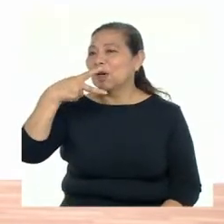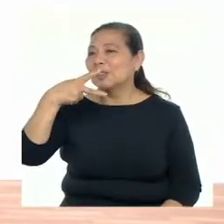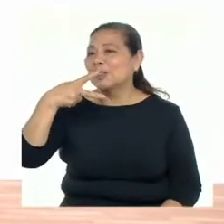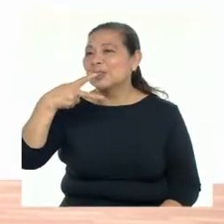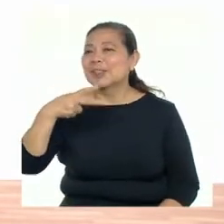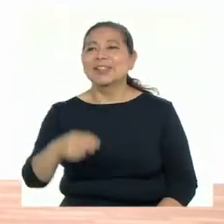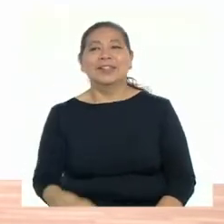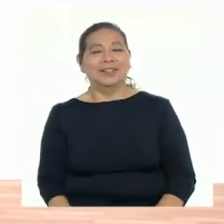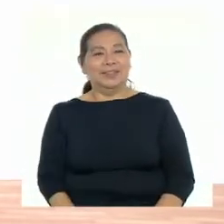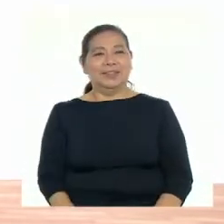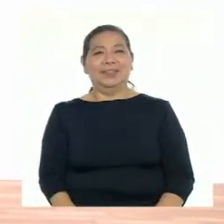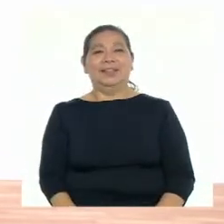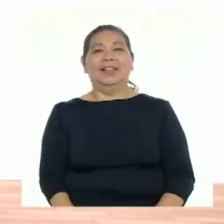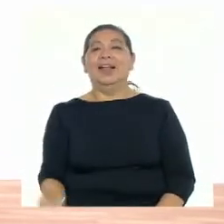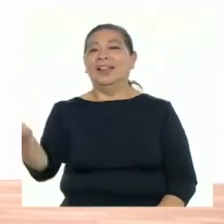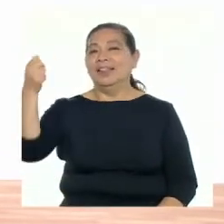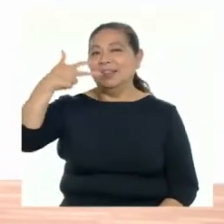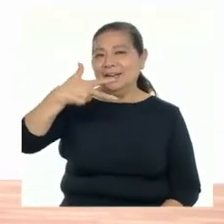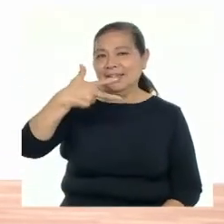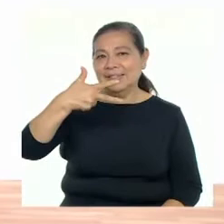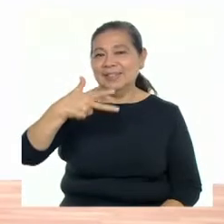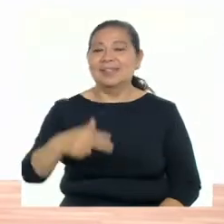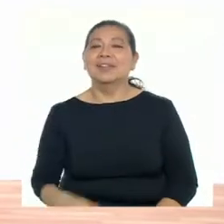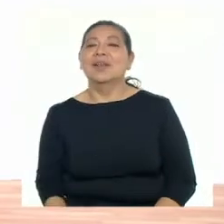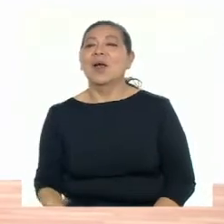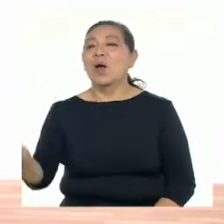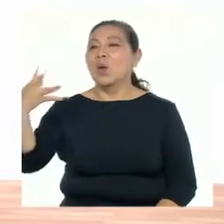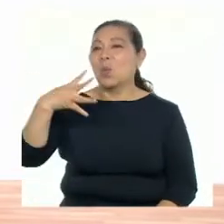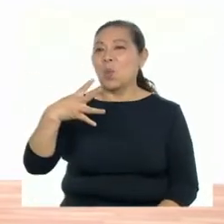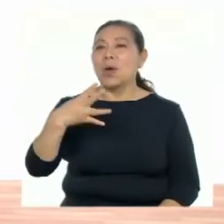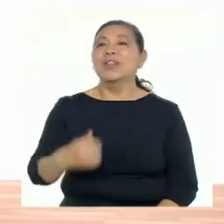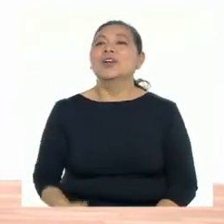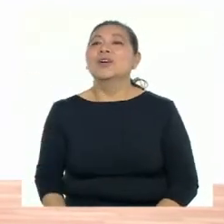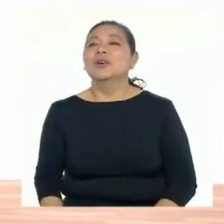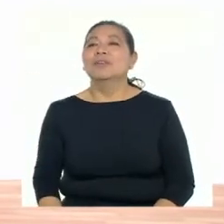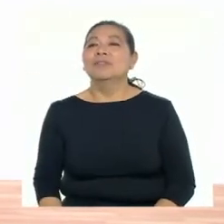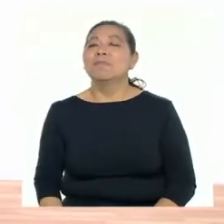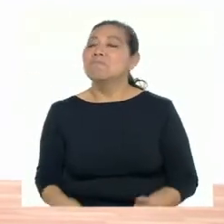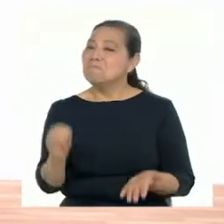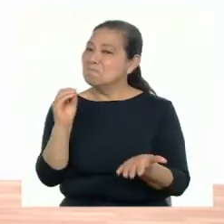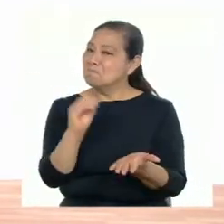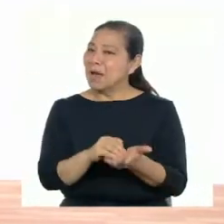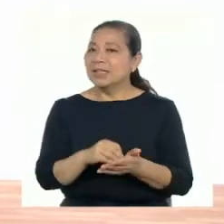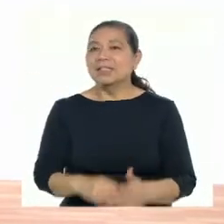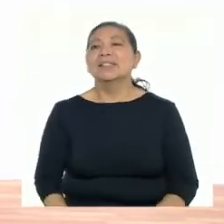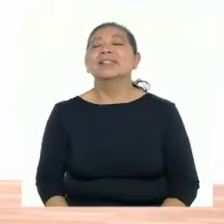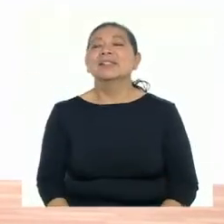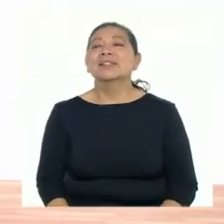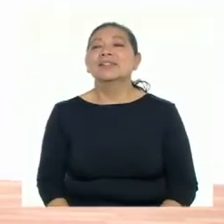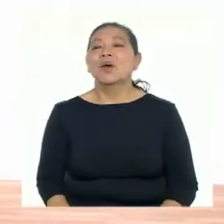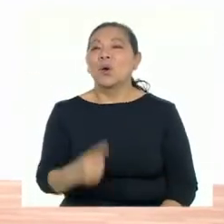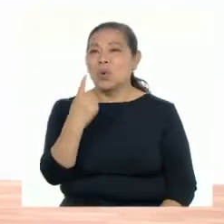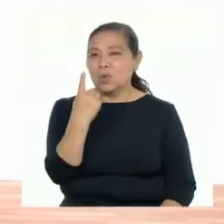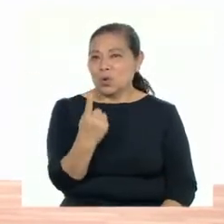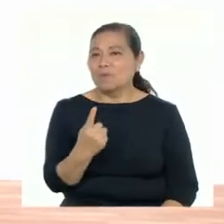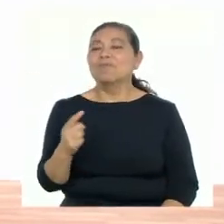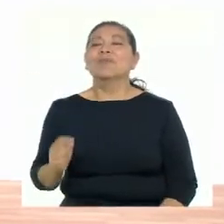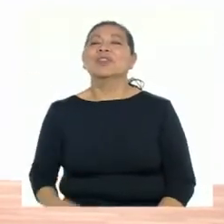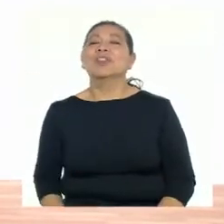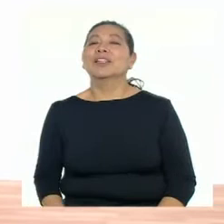¡Vamos! ¡Vamos! ¡Tres! ¡Y cuatro! Ahora vamos a ponerle intensidad. ¿Ok? ¡Vamos! ¡Uno!